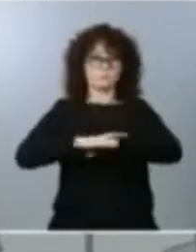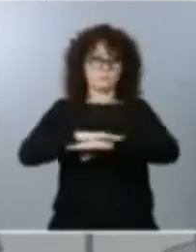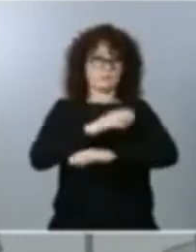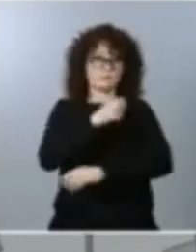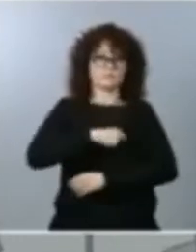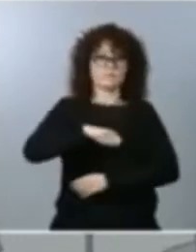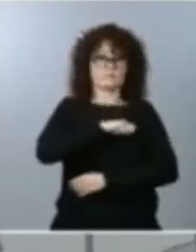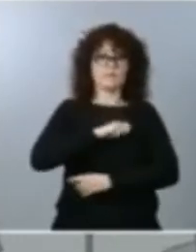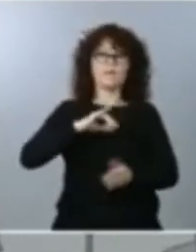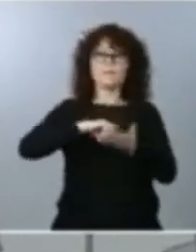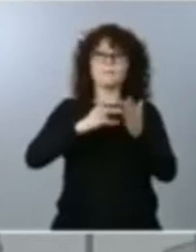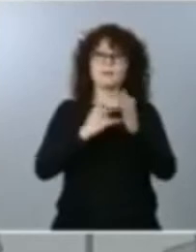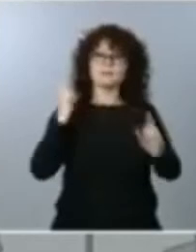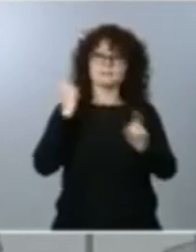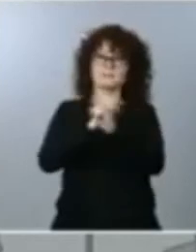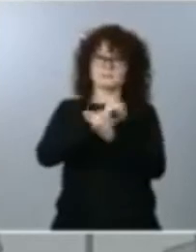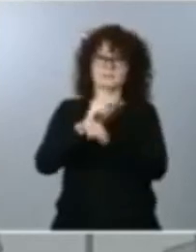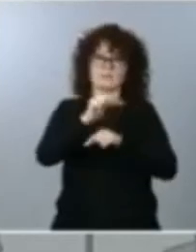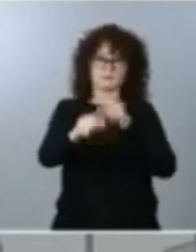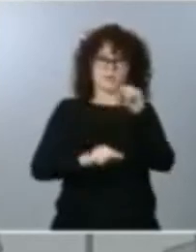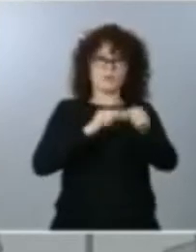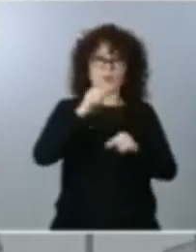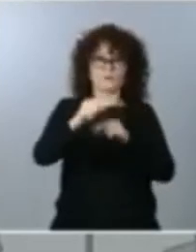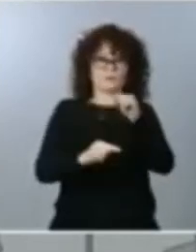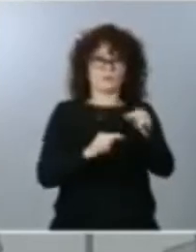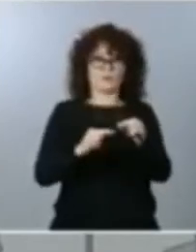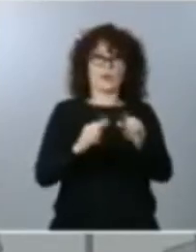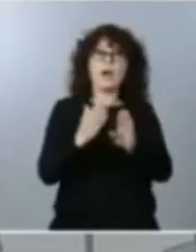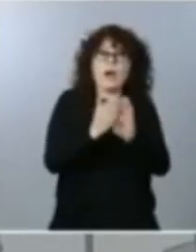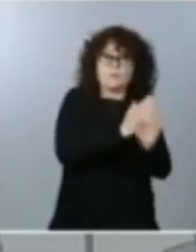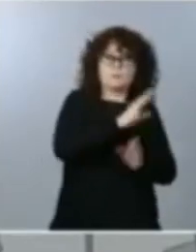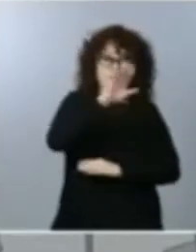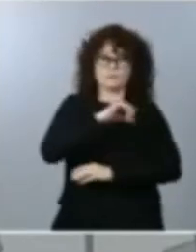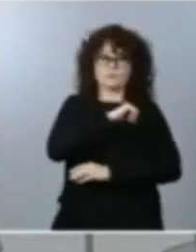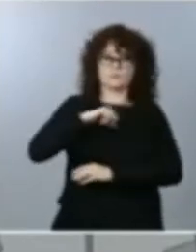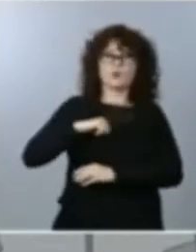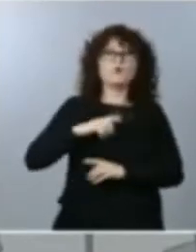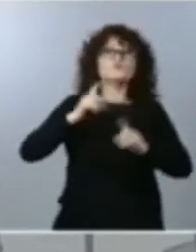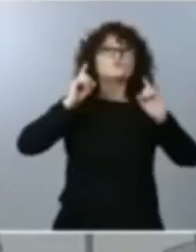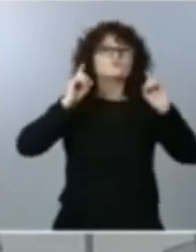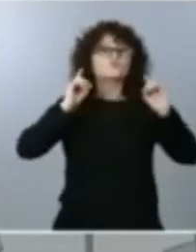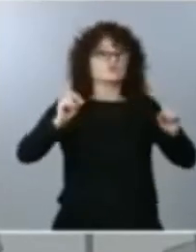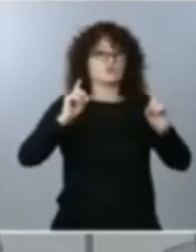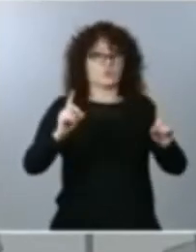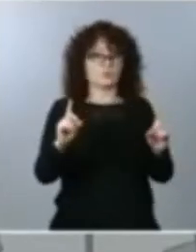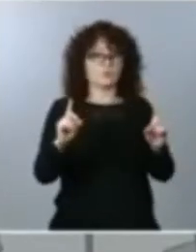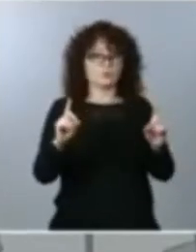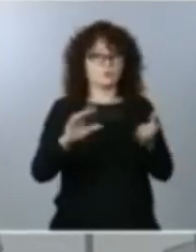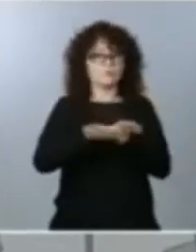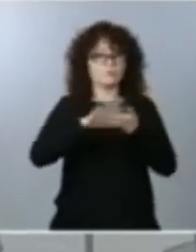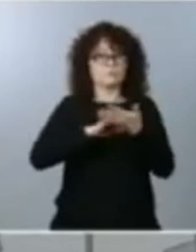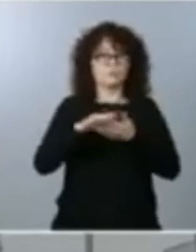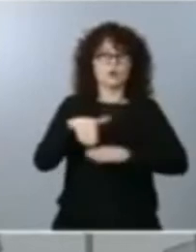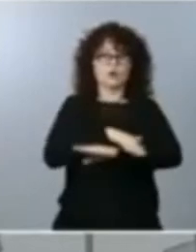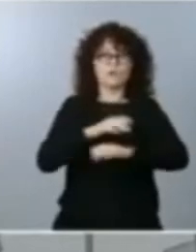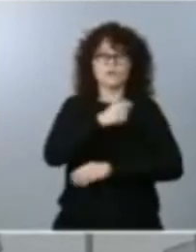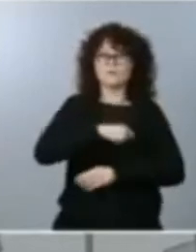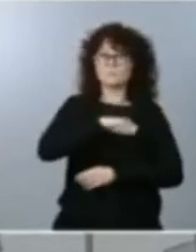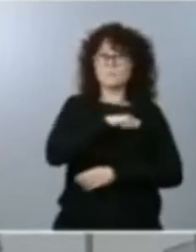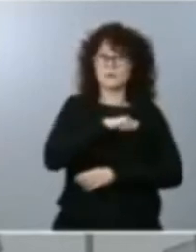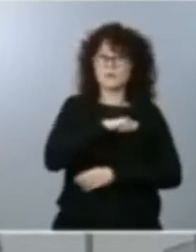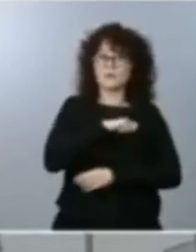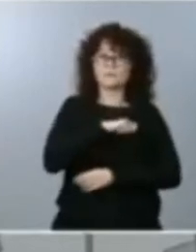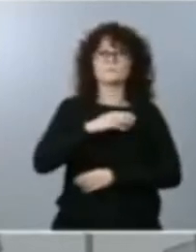en consecuencia los aportados por las comunidades autónomas solamente en aquello que se refiere al gobierno de España nuestro país